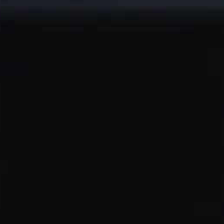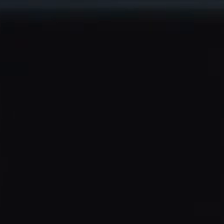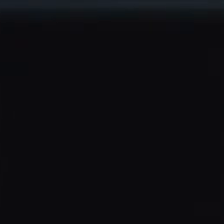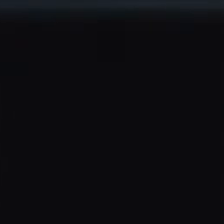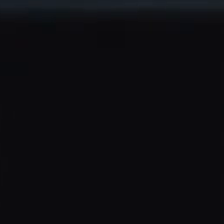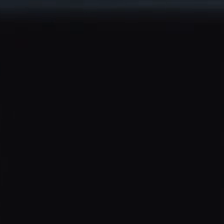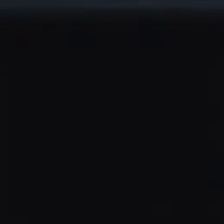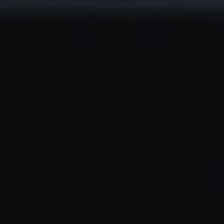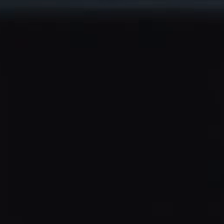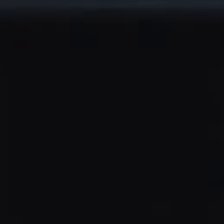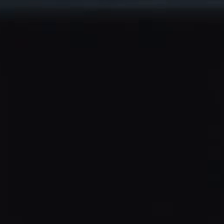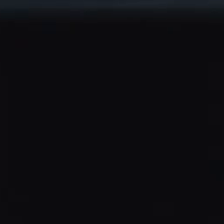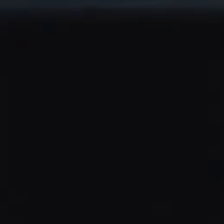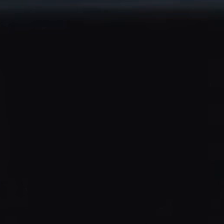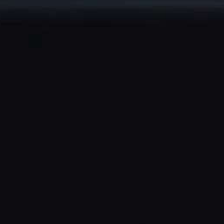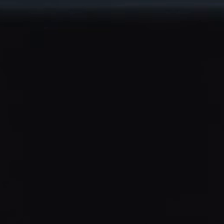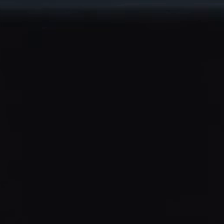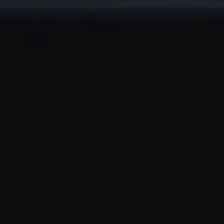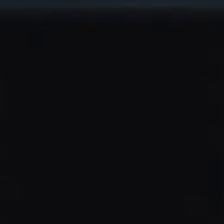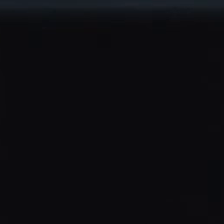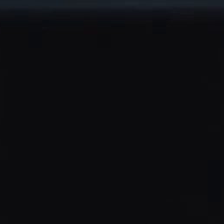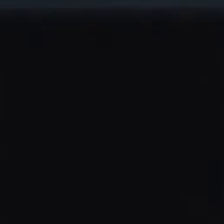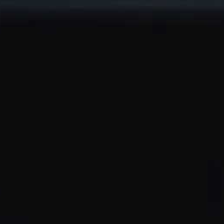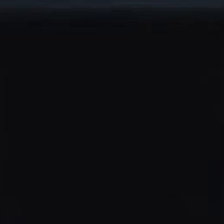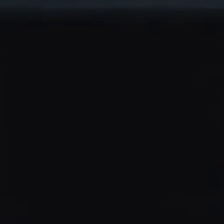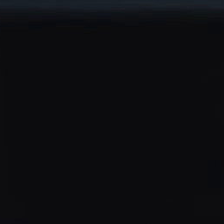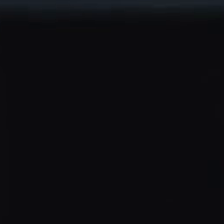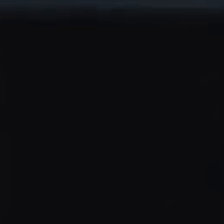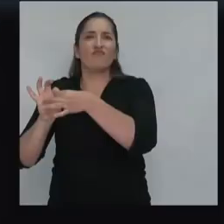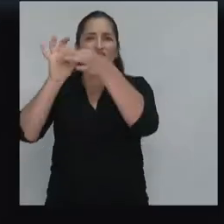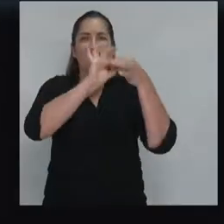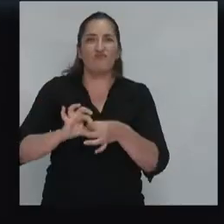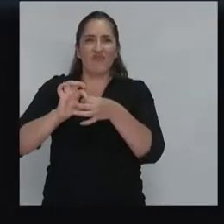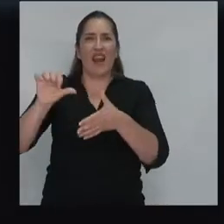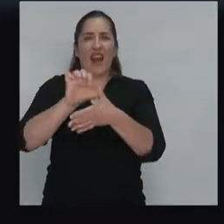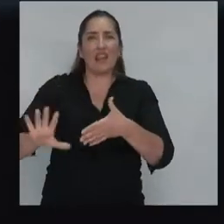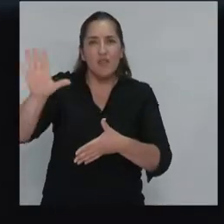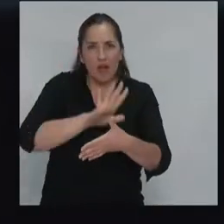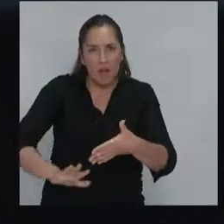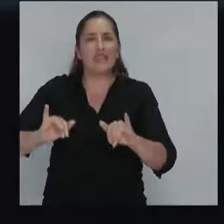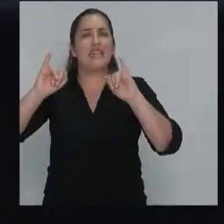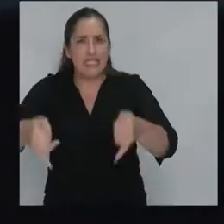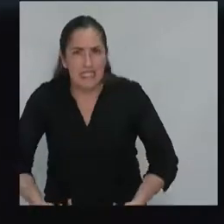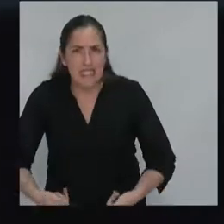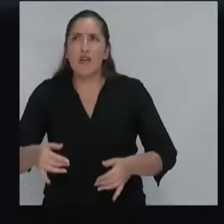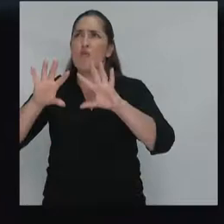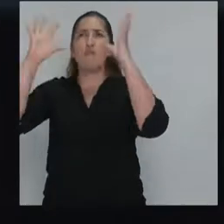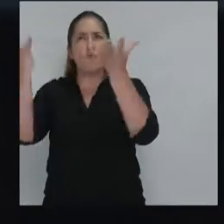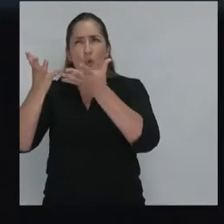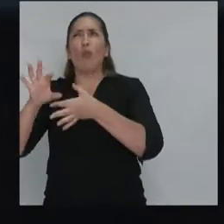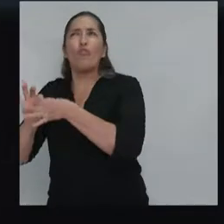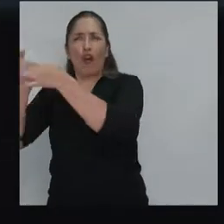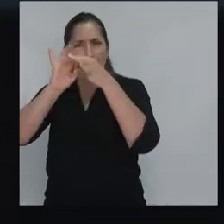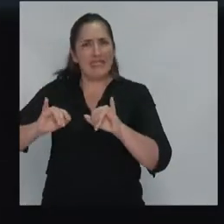sí para el mundo sí hay que tener una